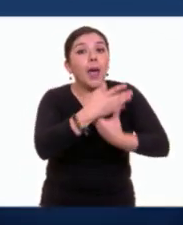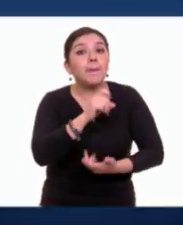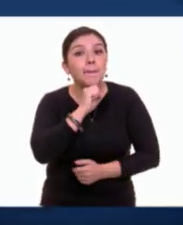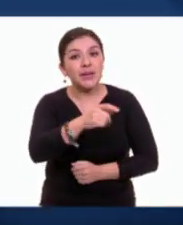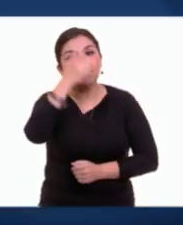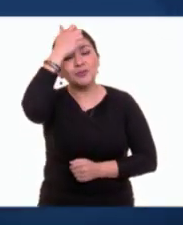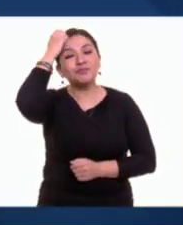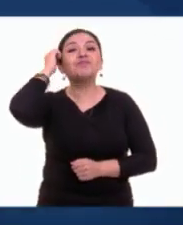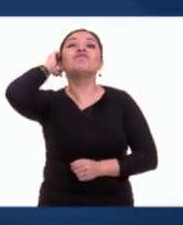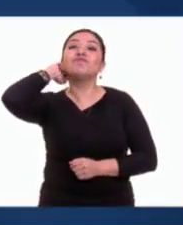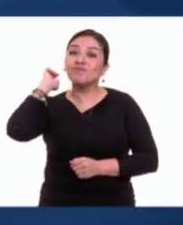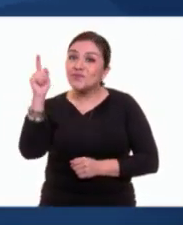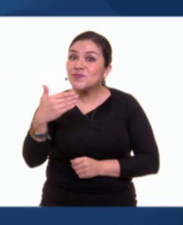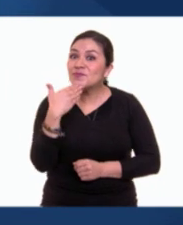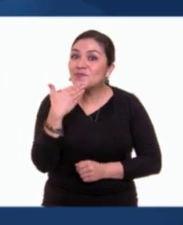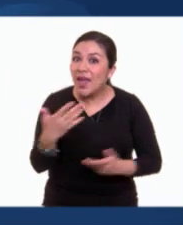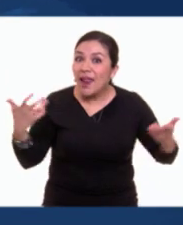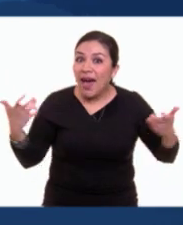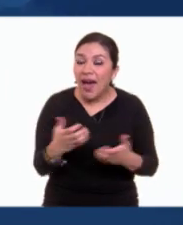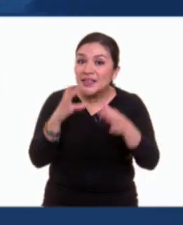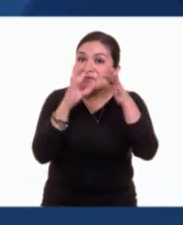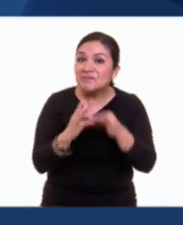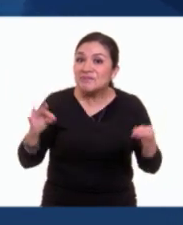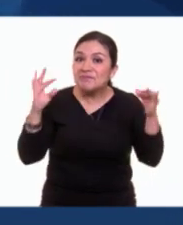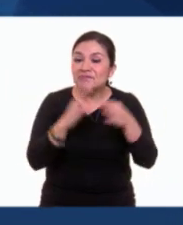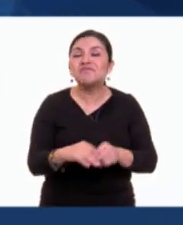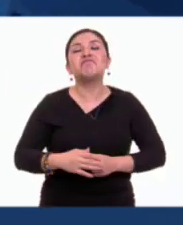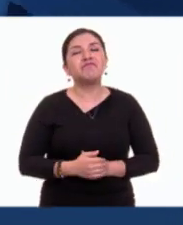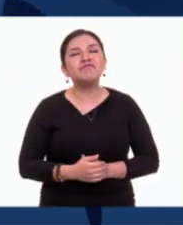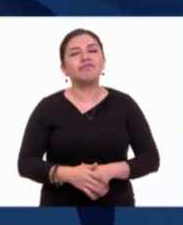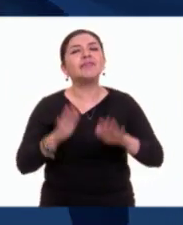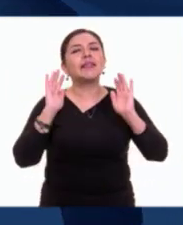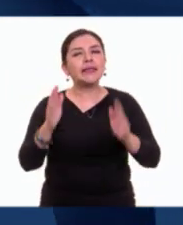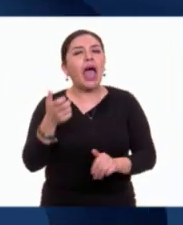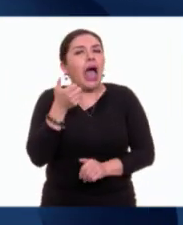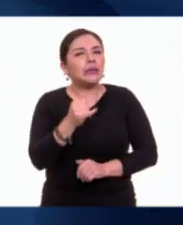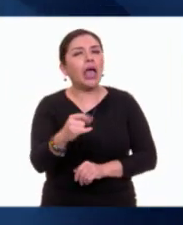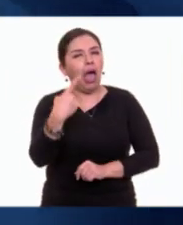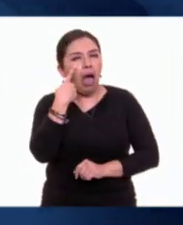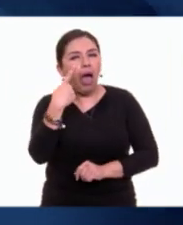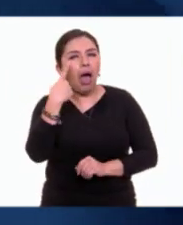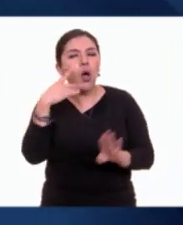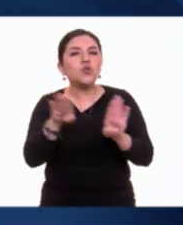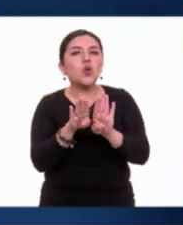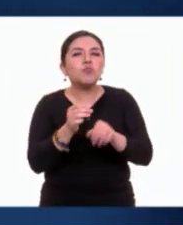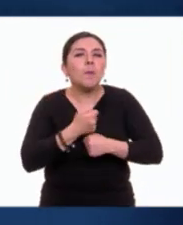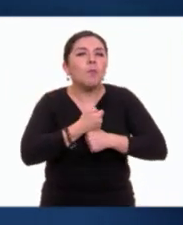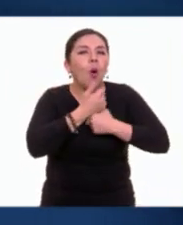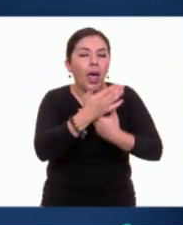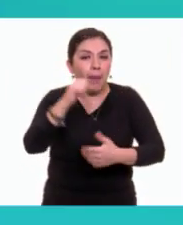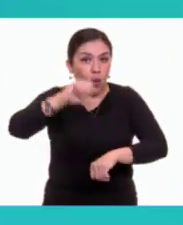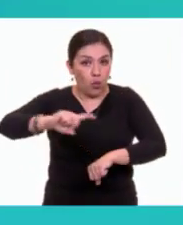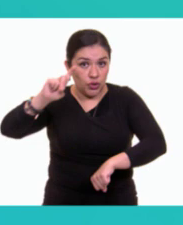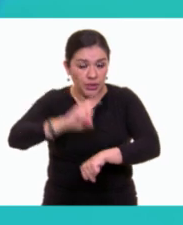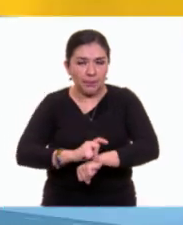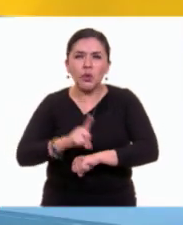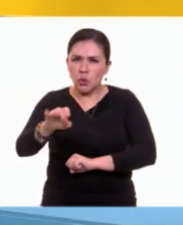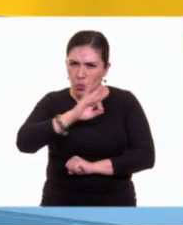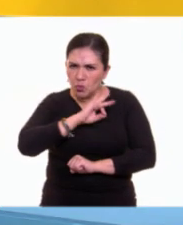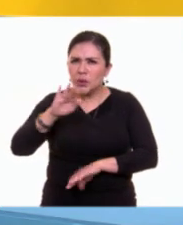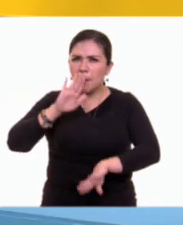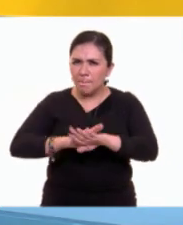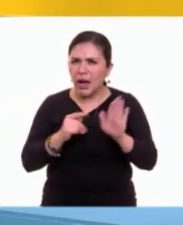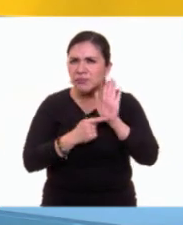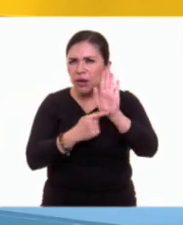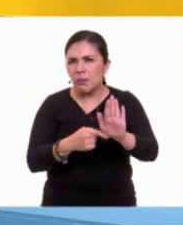Juan Carlos, muy, muy bien. Al menos así ha sido en los poemas que revisamos hoy. Sí. ¿Podrías continuar con